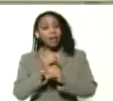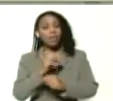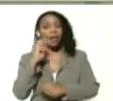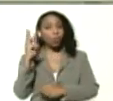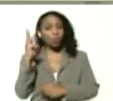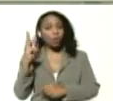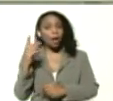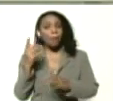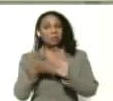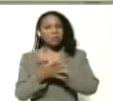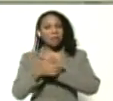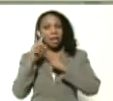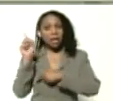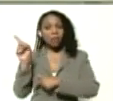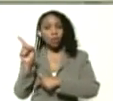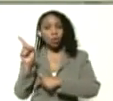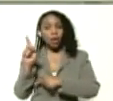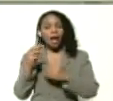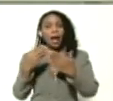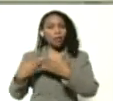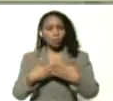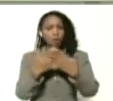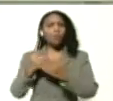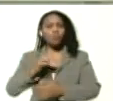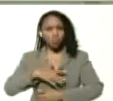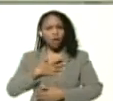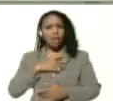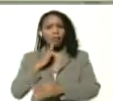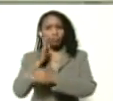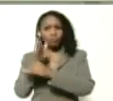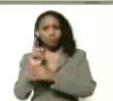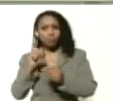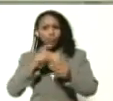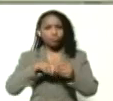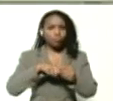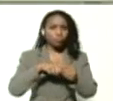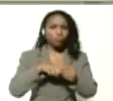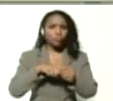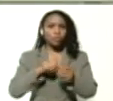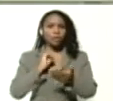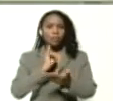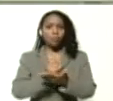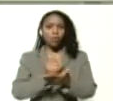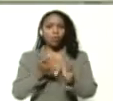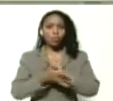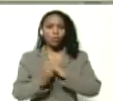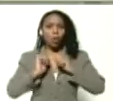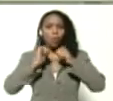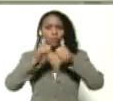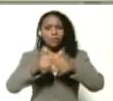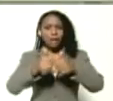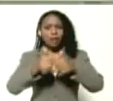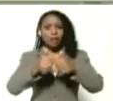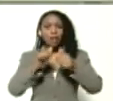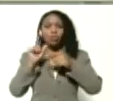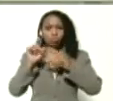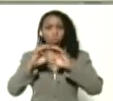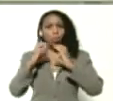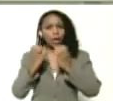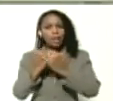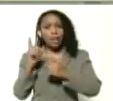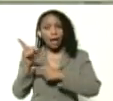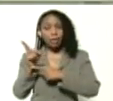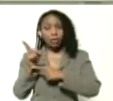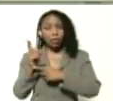7, para que estos estudiantes, pudieran ir a inscribirse, y adicionalmente, pudieran comenzar, sus clases. Se